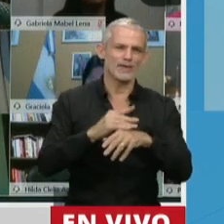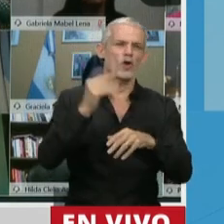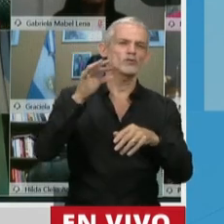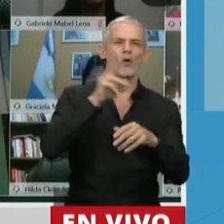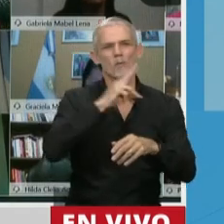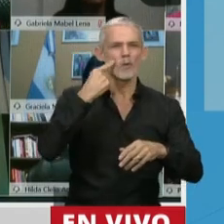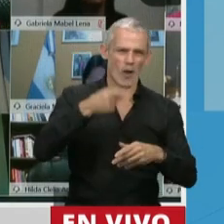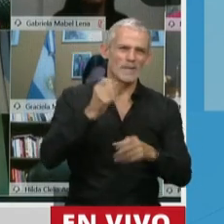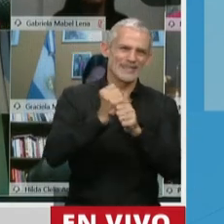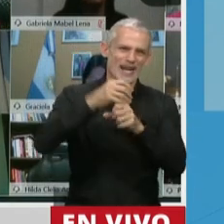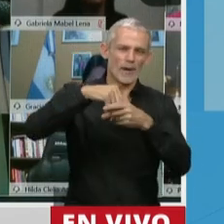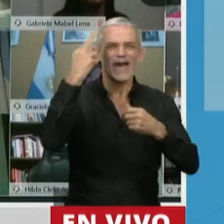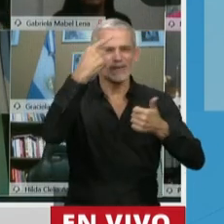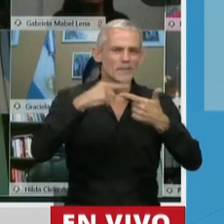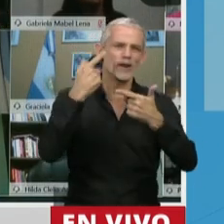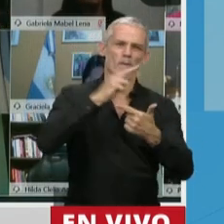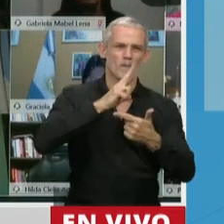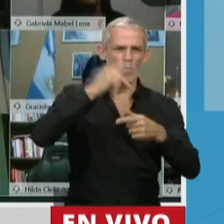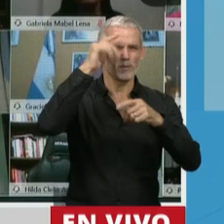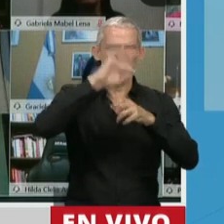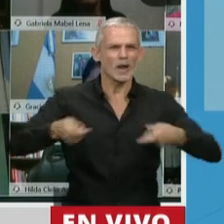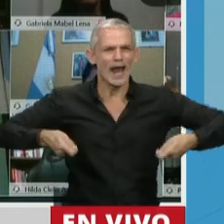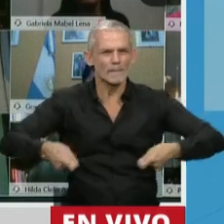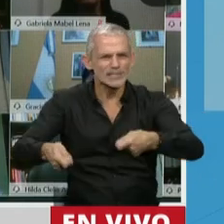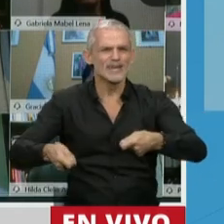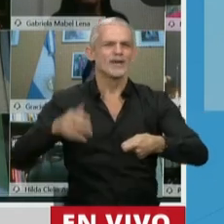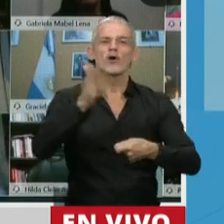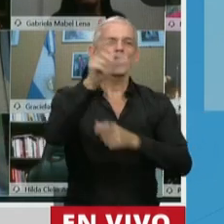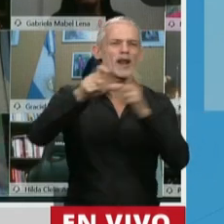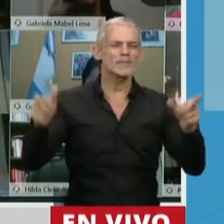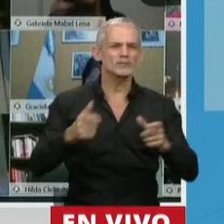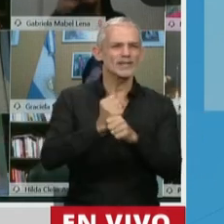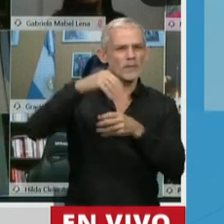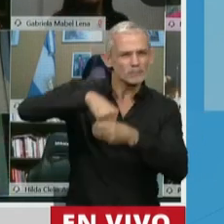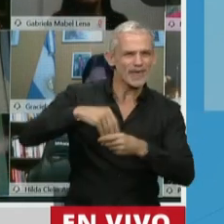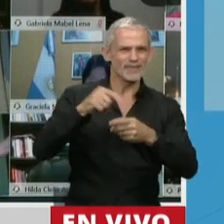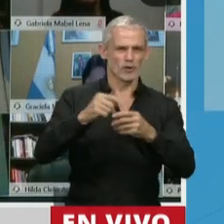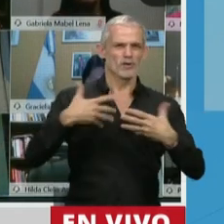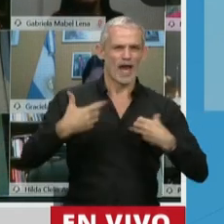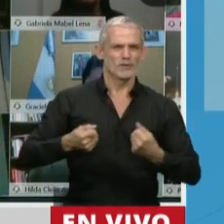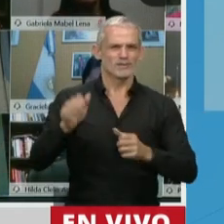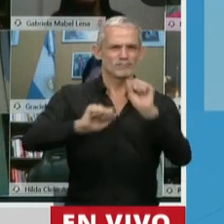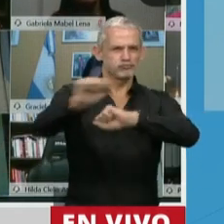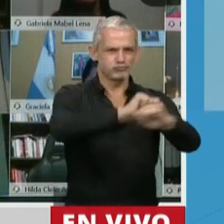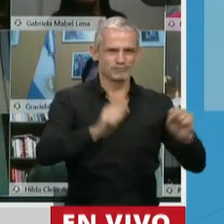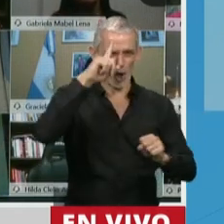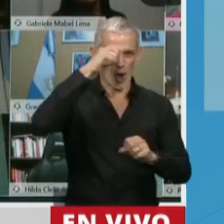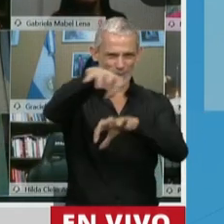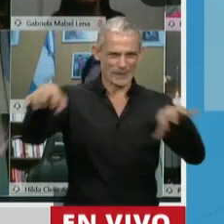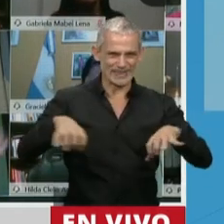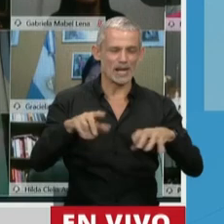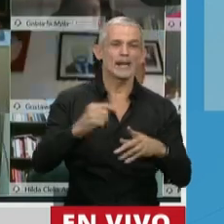médicas del país, a los enfermeros, a las enfermeras, a los camilleros y a todos los auxiliares de la salud que están trabajando por